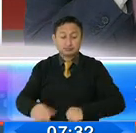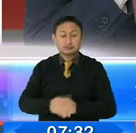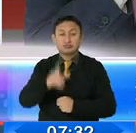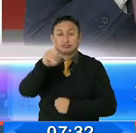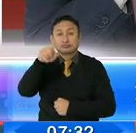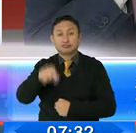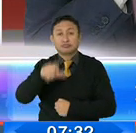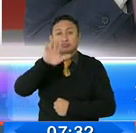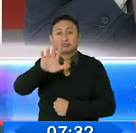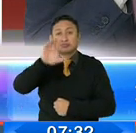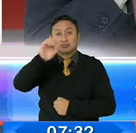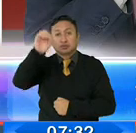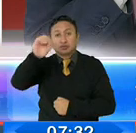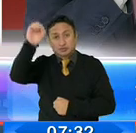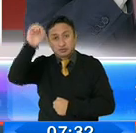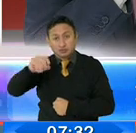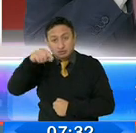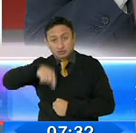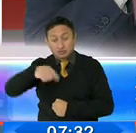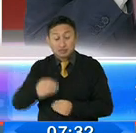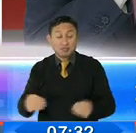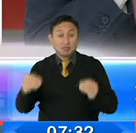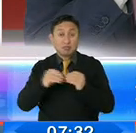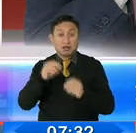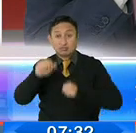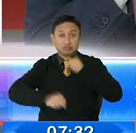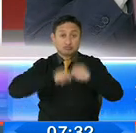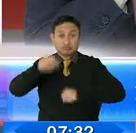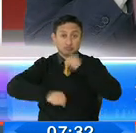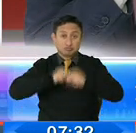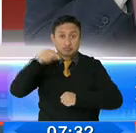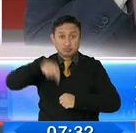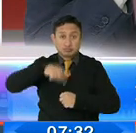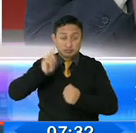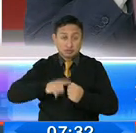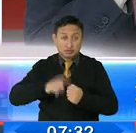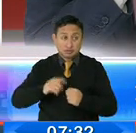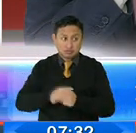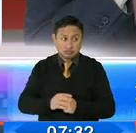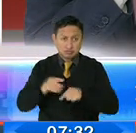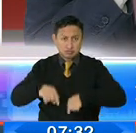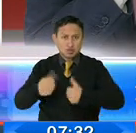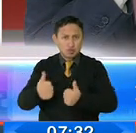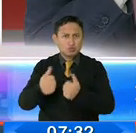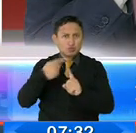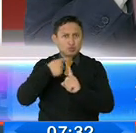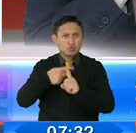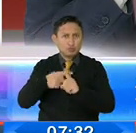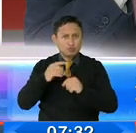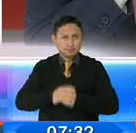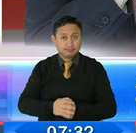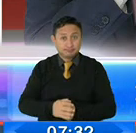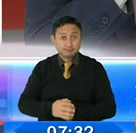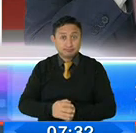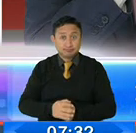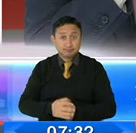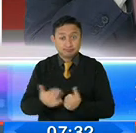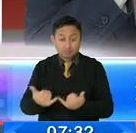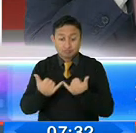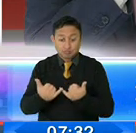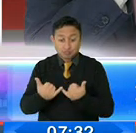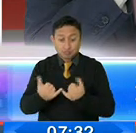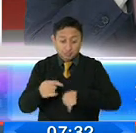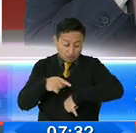1500% de incremento de ciclistas en la ciudad, y eso es altamente positivo, porque justamente a estas horas